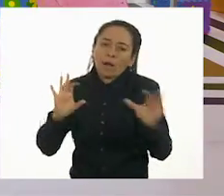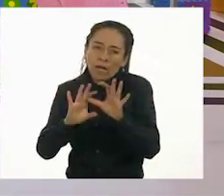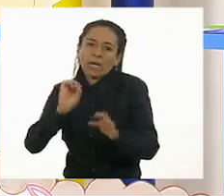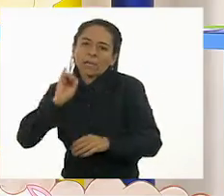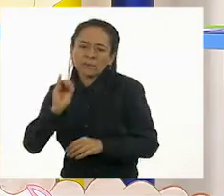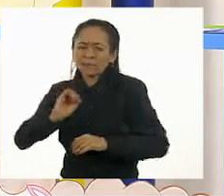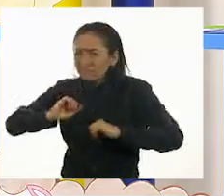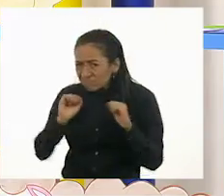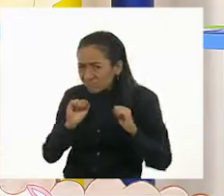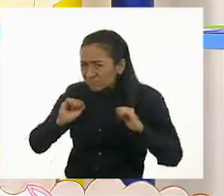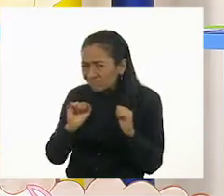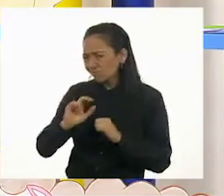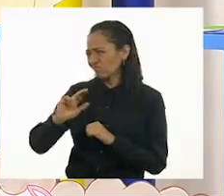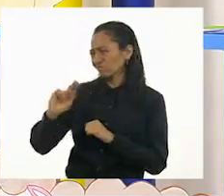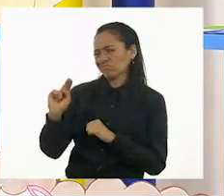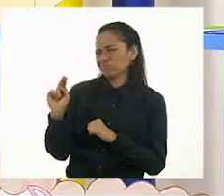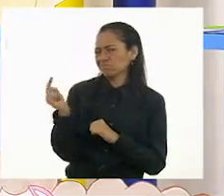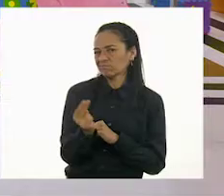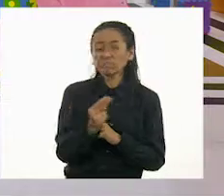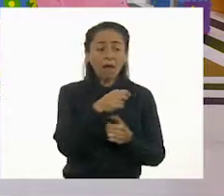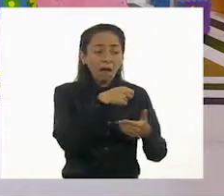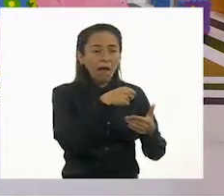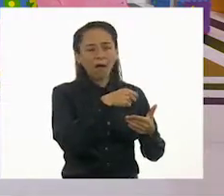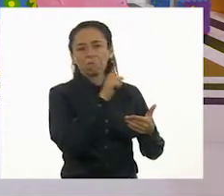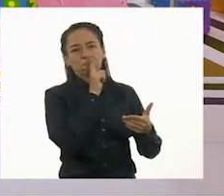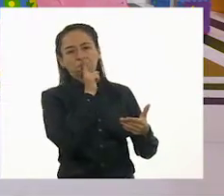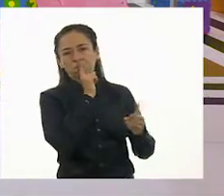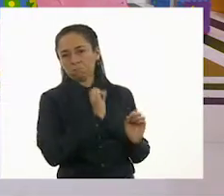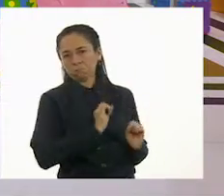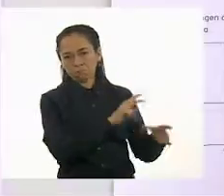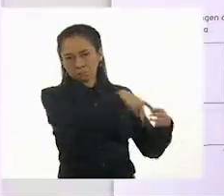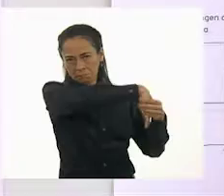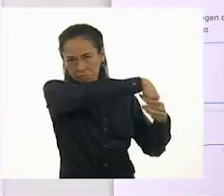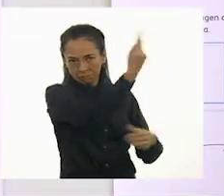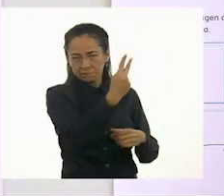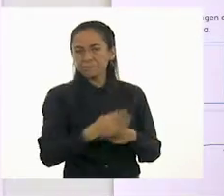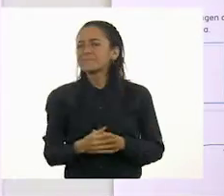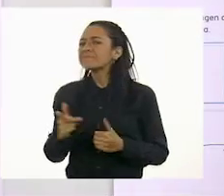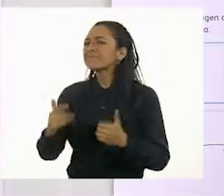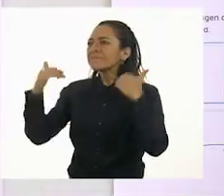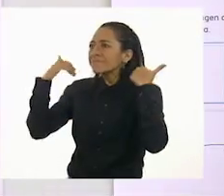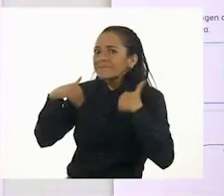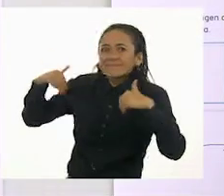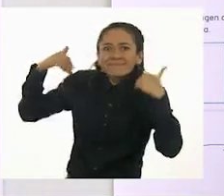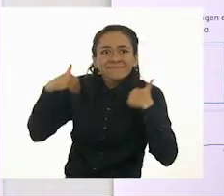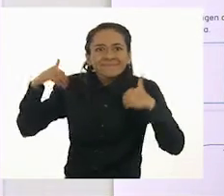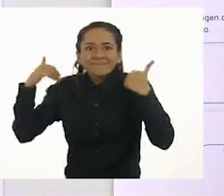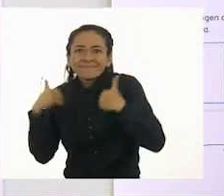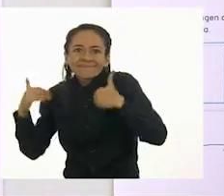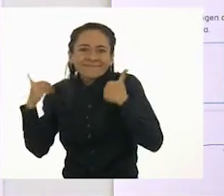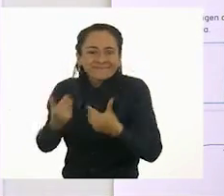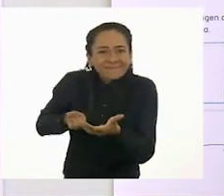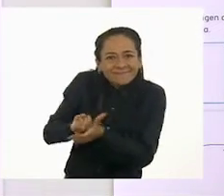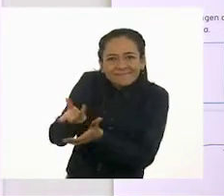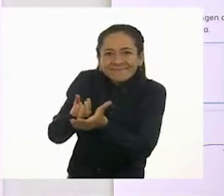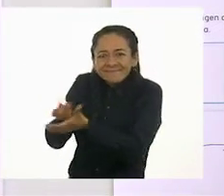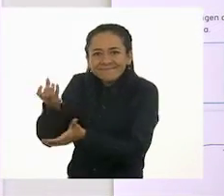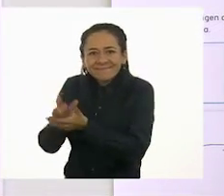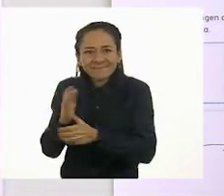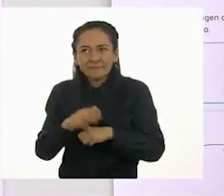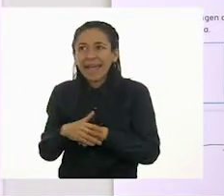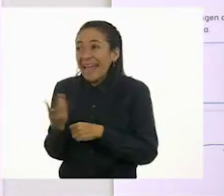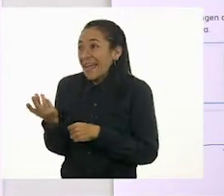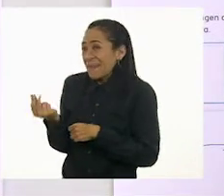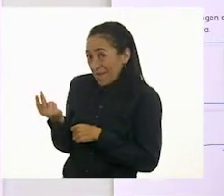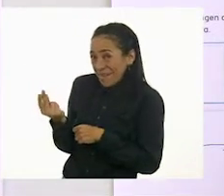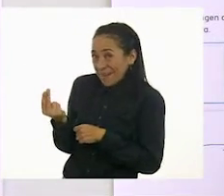Entonces no lo vamos a marcar. Muy bien. ¿Qué sigue? Paseos. Pasa lo mismo que con el perro, ¿verdad? Digo, ¿qué con